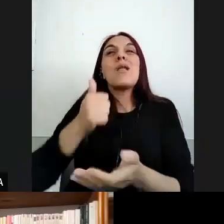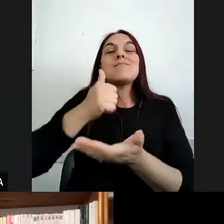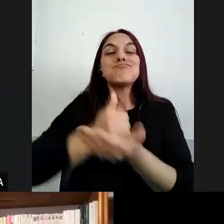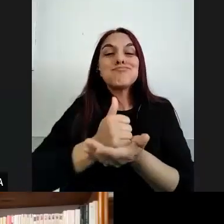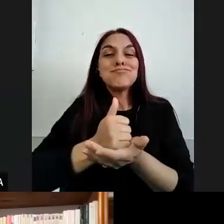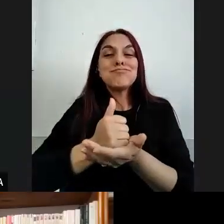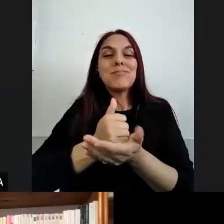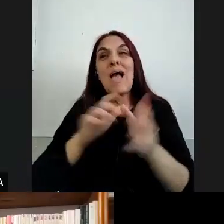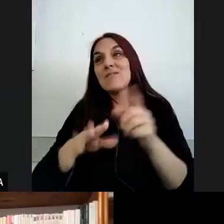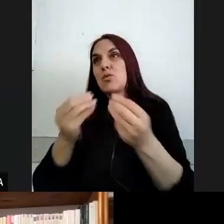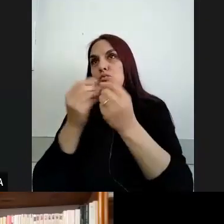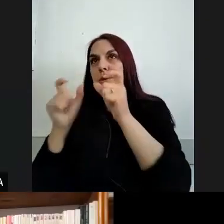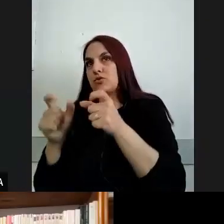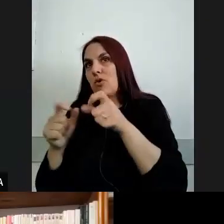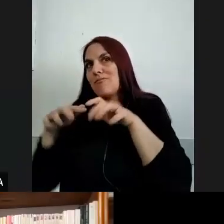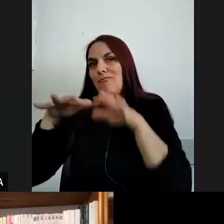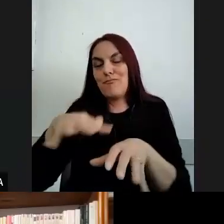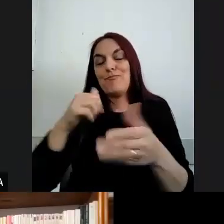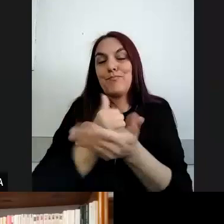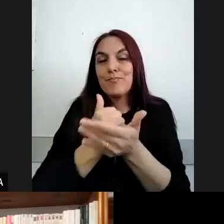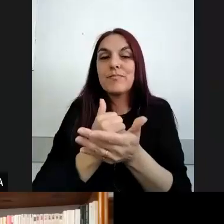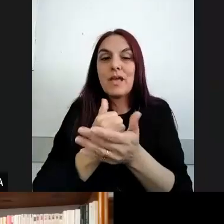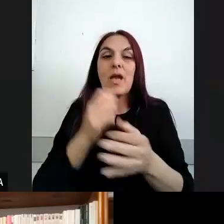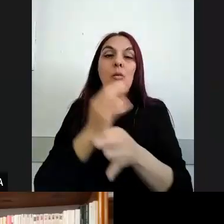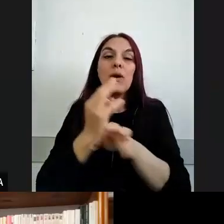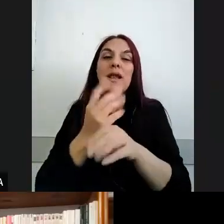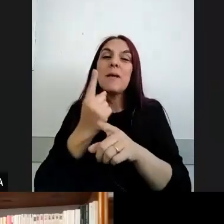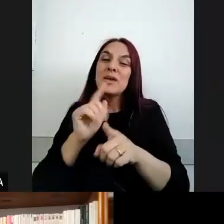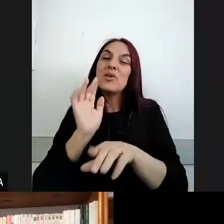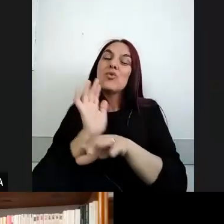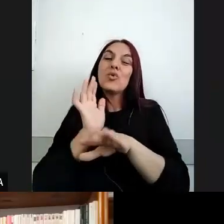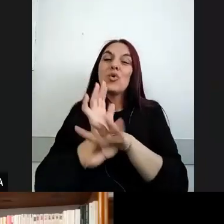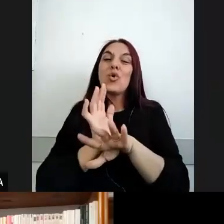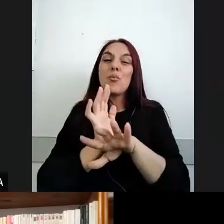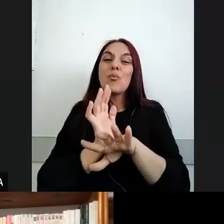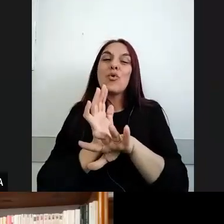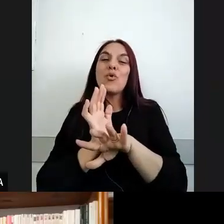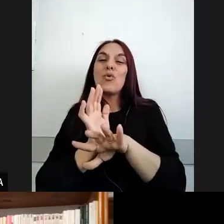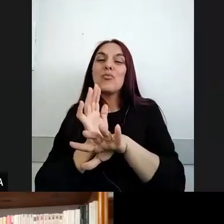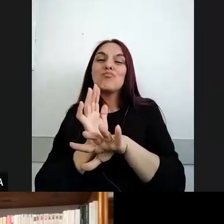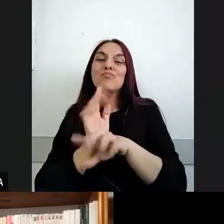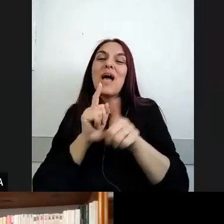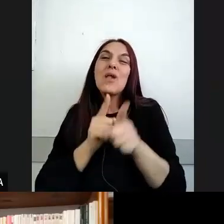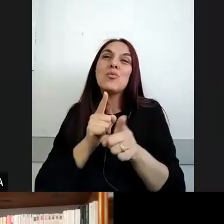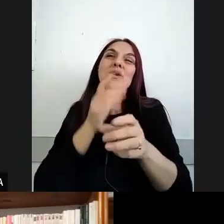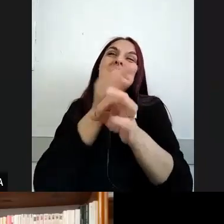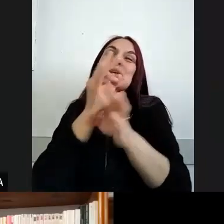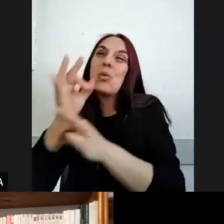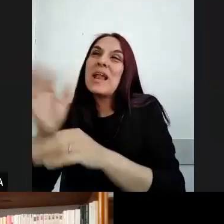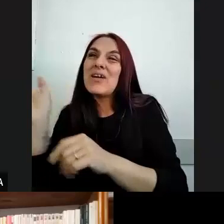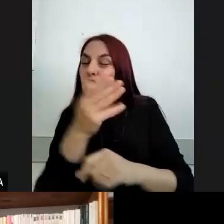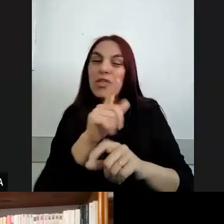de los niños en las escuelas se produce junto con un tránsito por ciertos circuitos escolares y no otros ¿no?